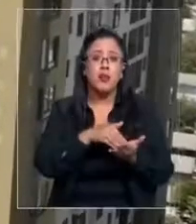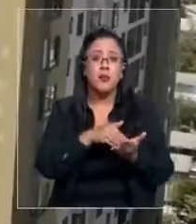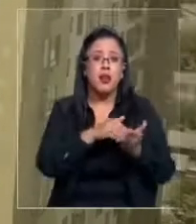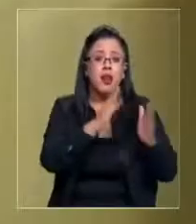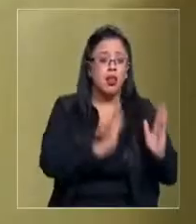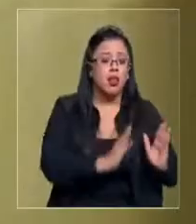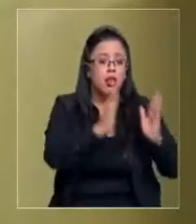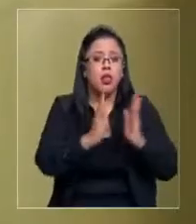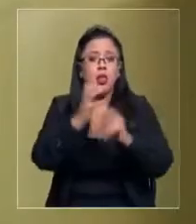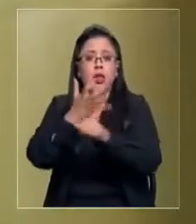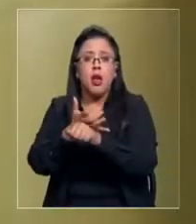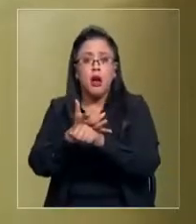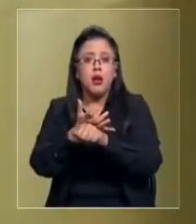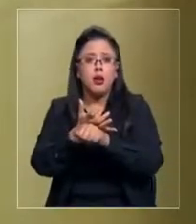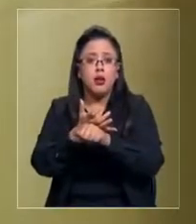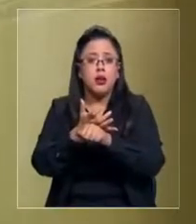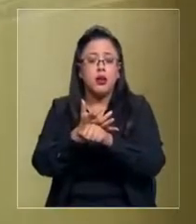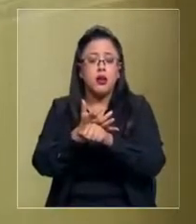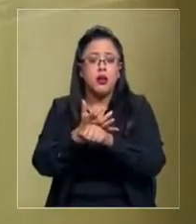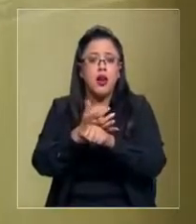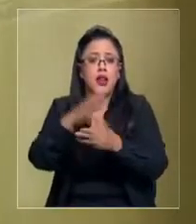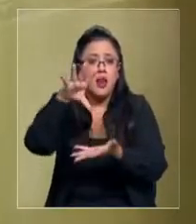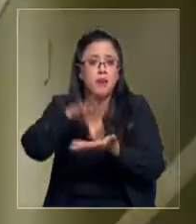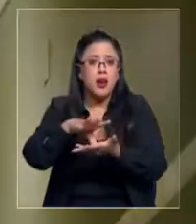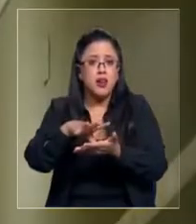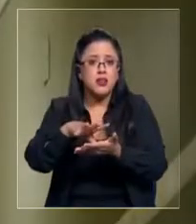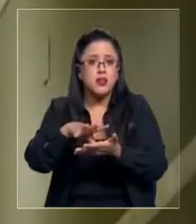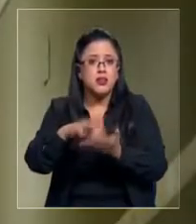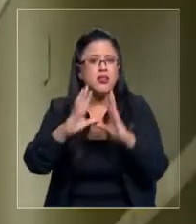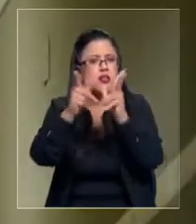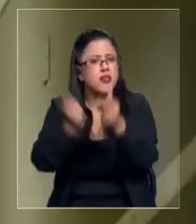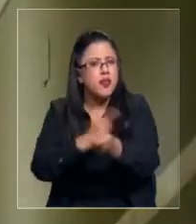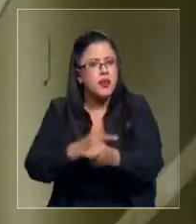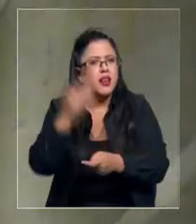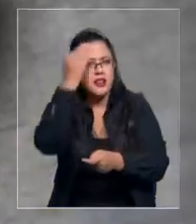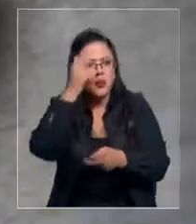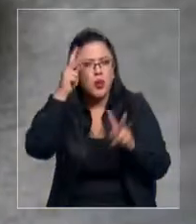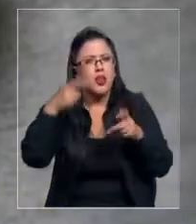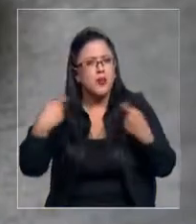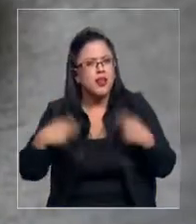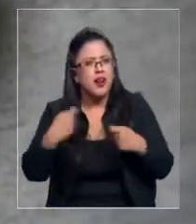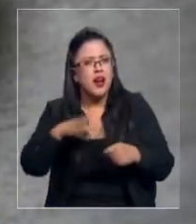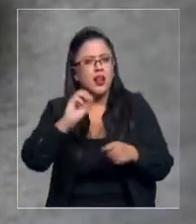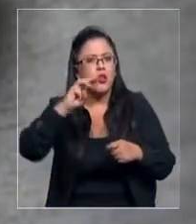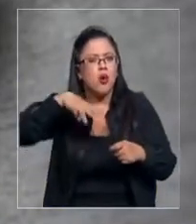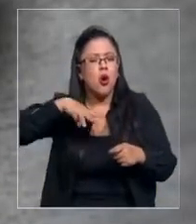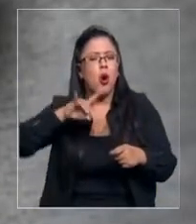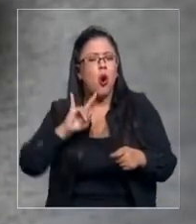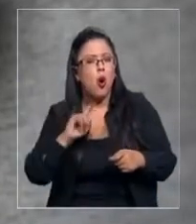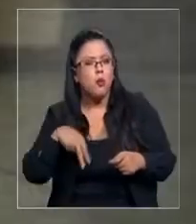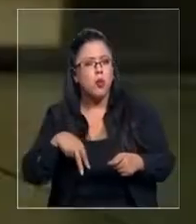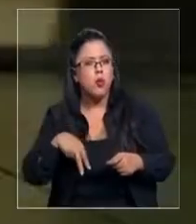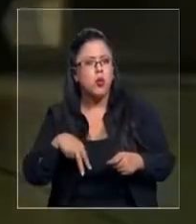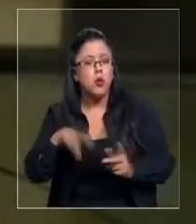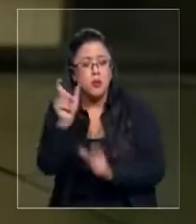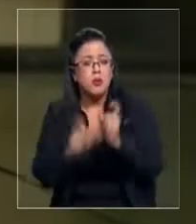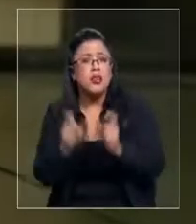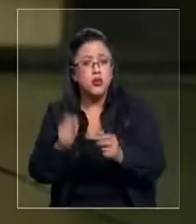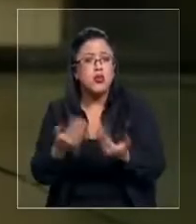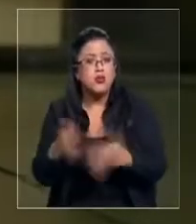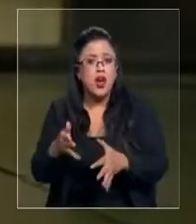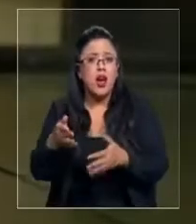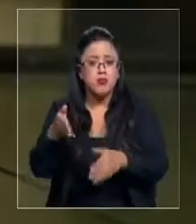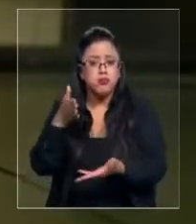existen en el país. ¿Cuántas familias se preocupan por lo que pagan en gasto común? Los residentes tienen el derecho a exigir las